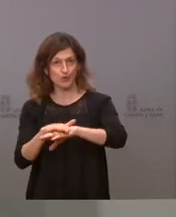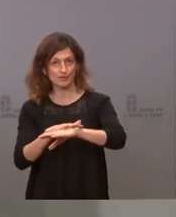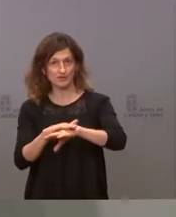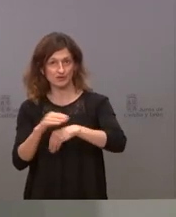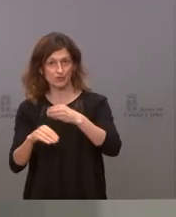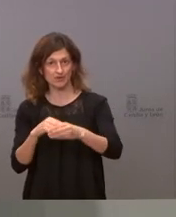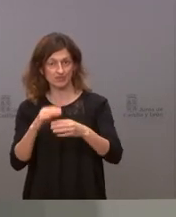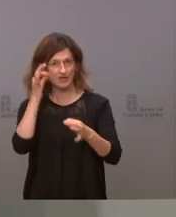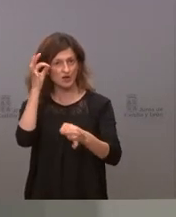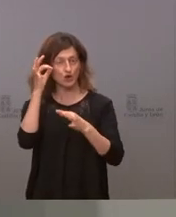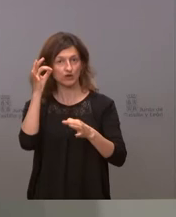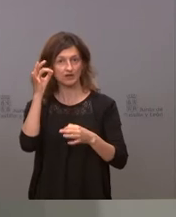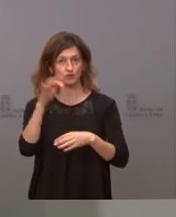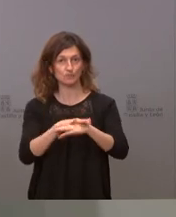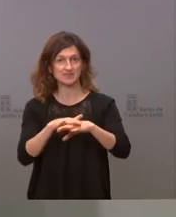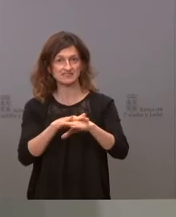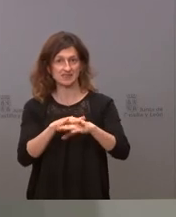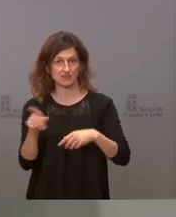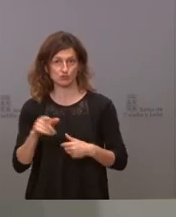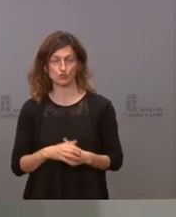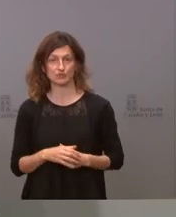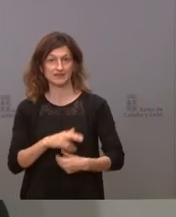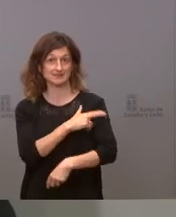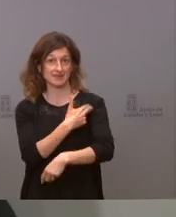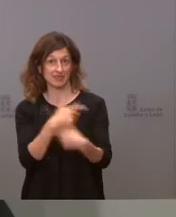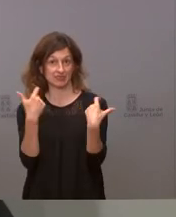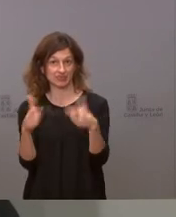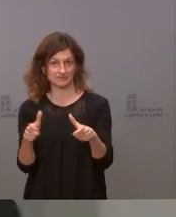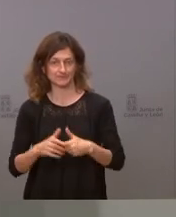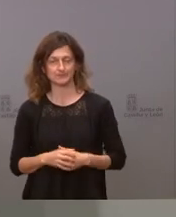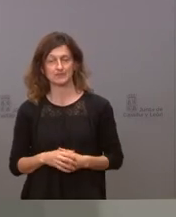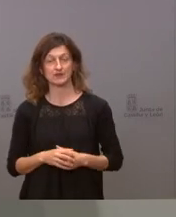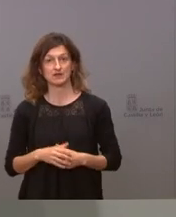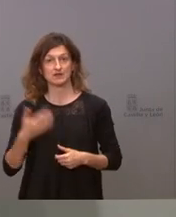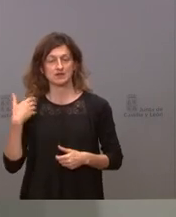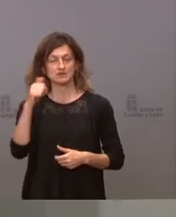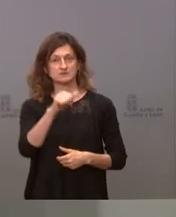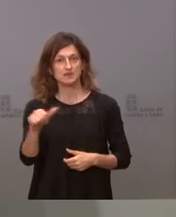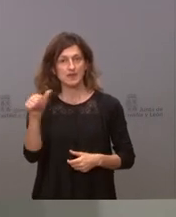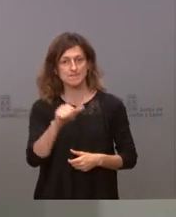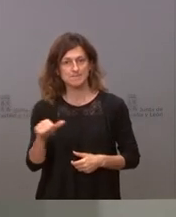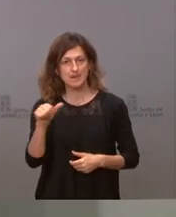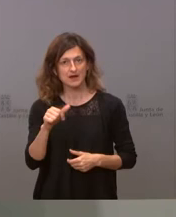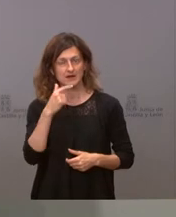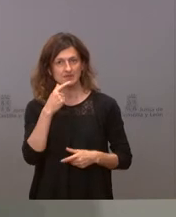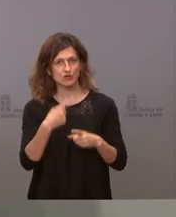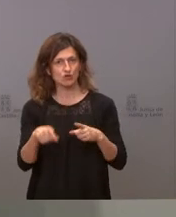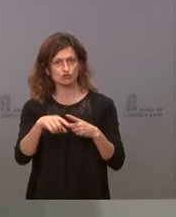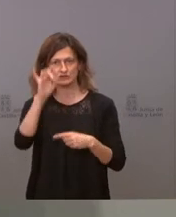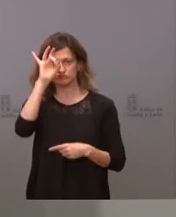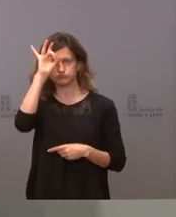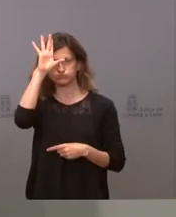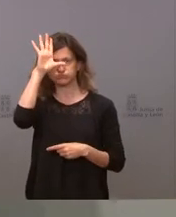concretamente el ministerio de sanidad durante esta semana se han dicho cosas muy muy sorprendentes